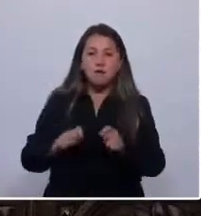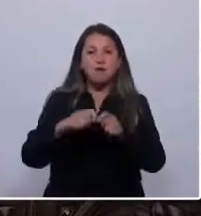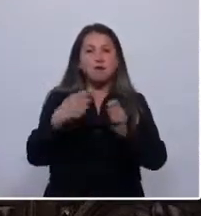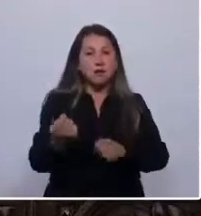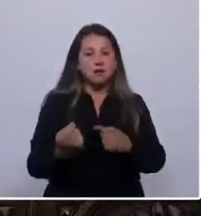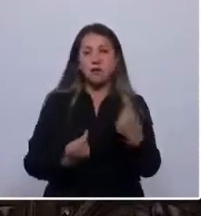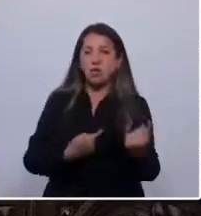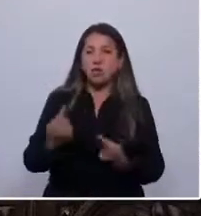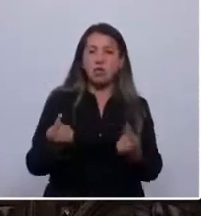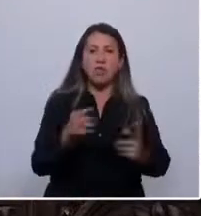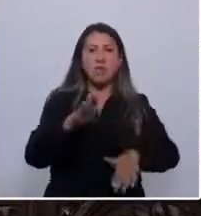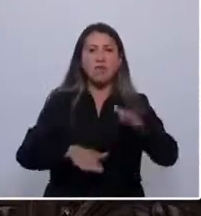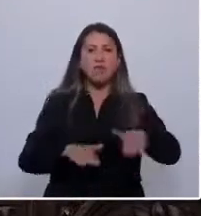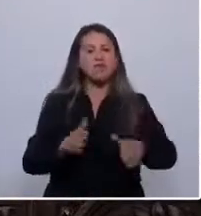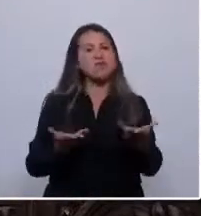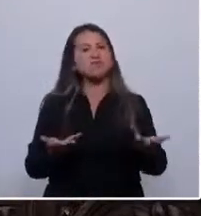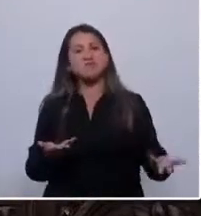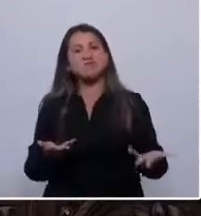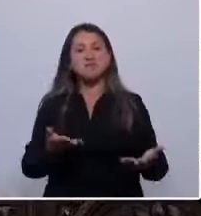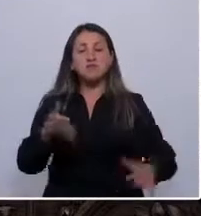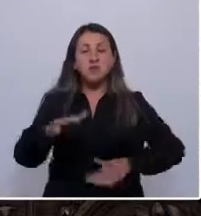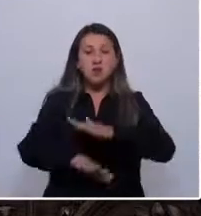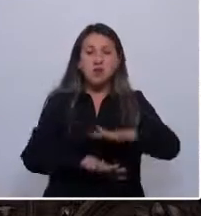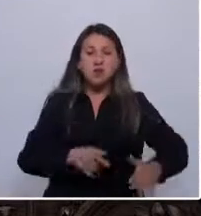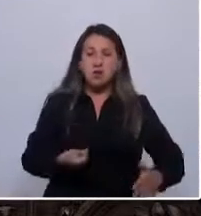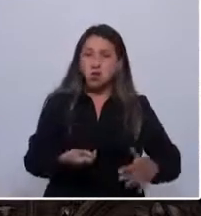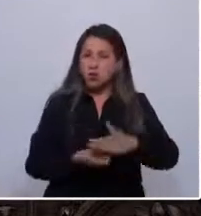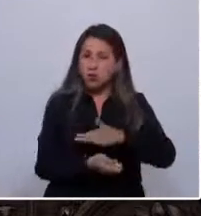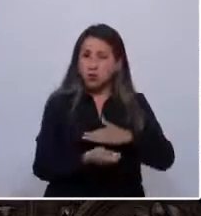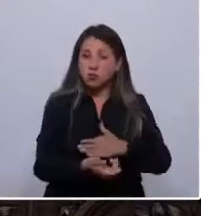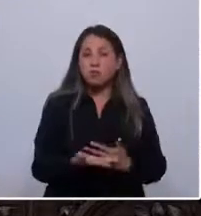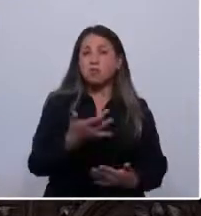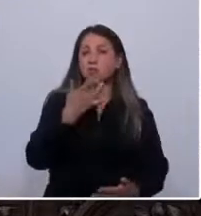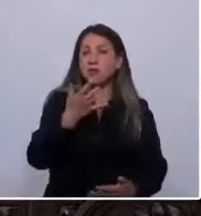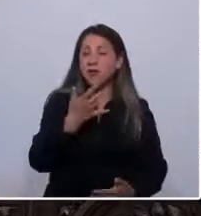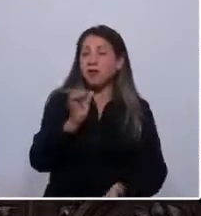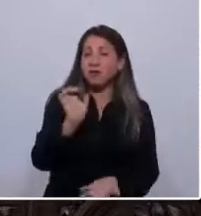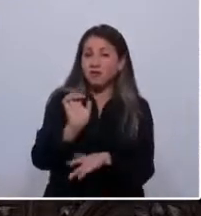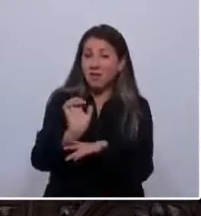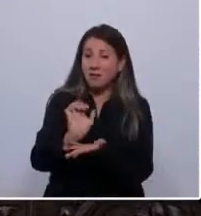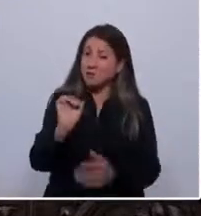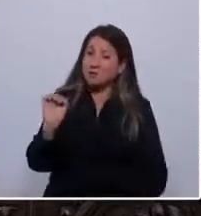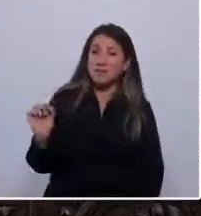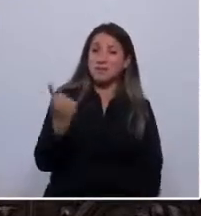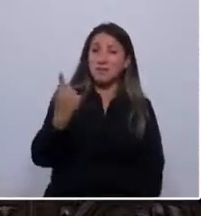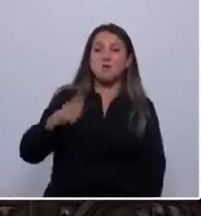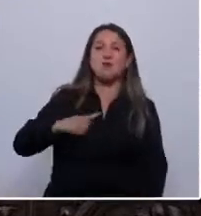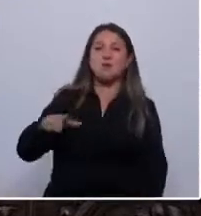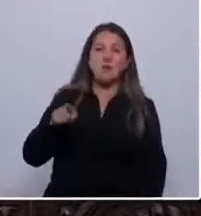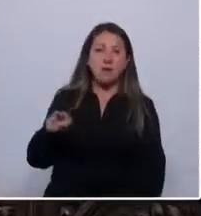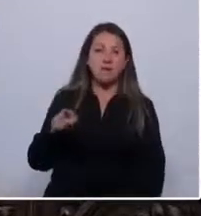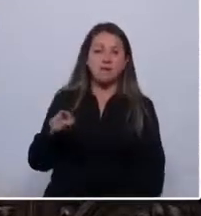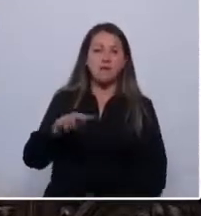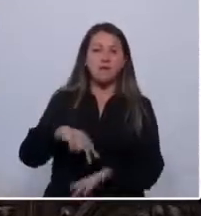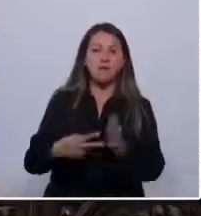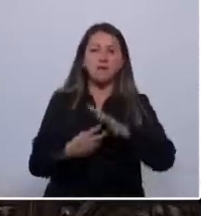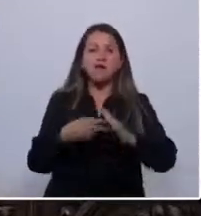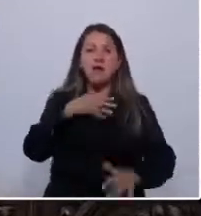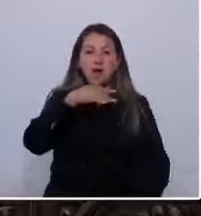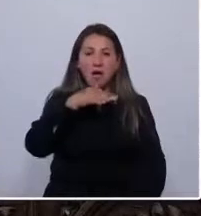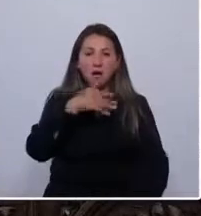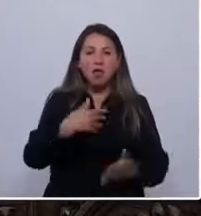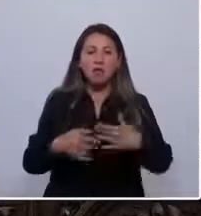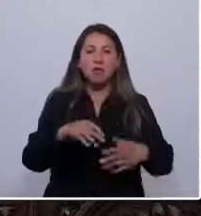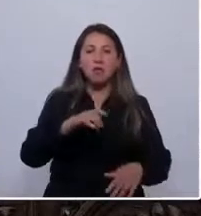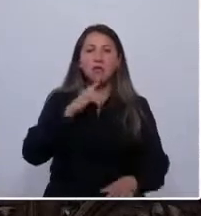corrupto. Y déjenme decir que el Estado ha sido el principal culpable de la crisis hídrica en las provincias de